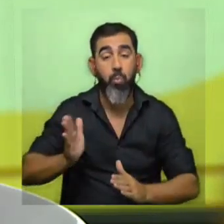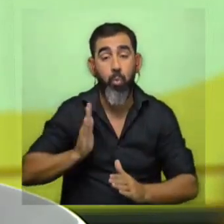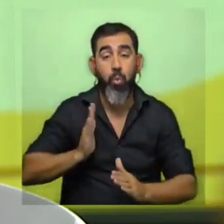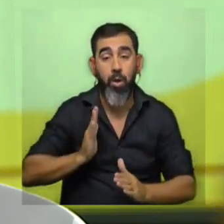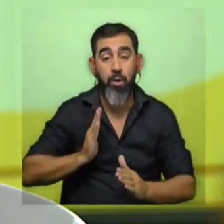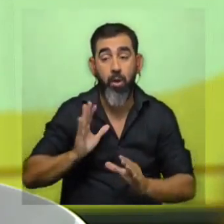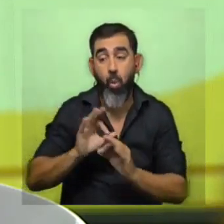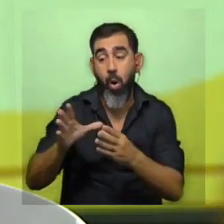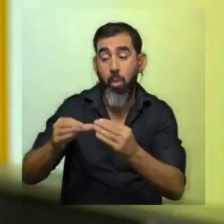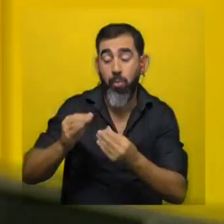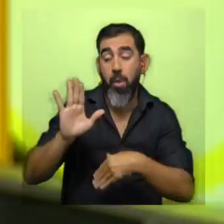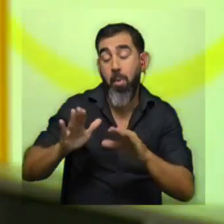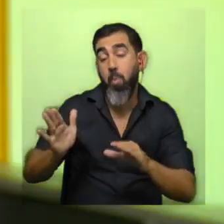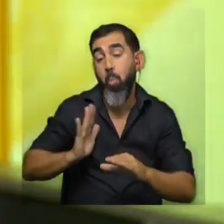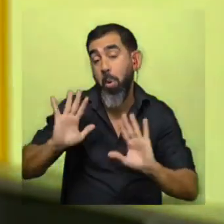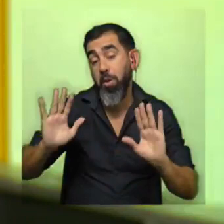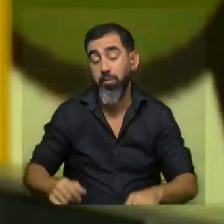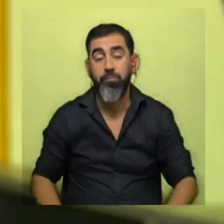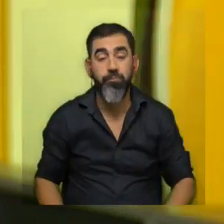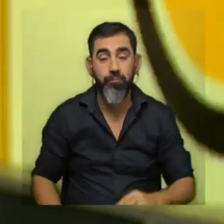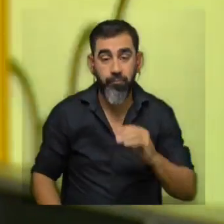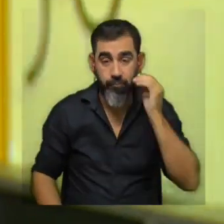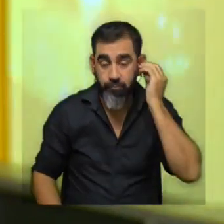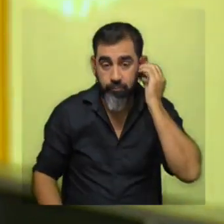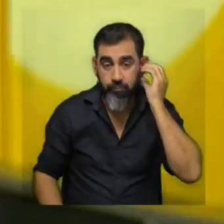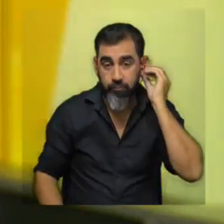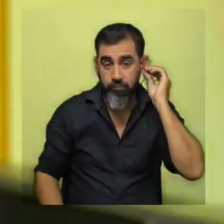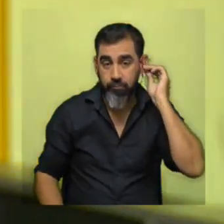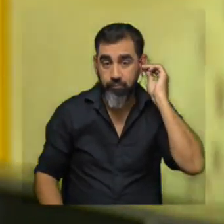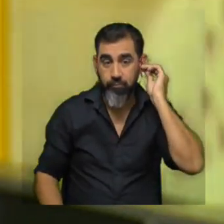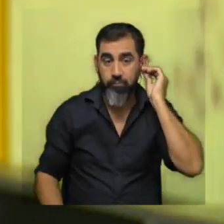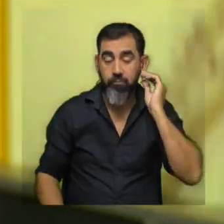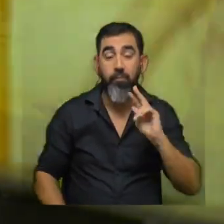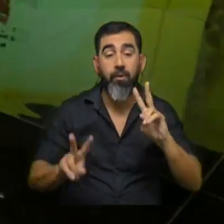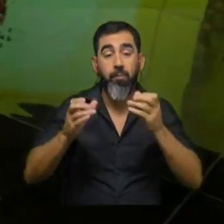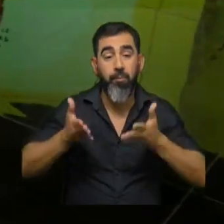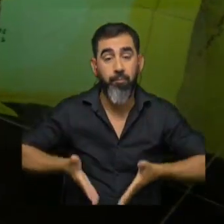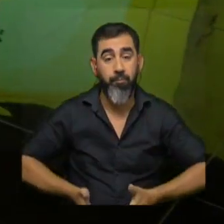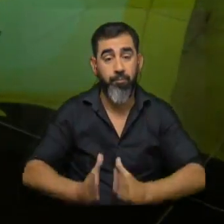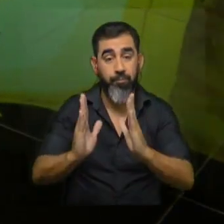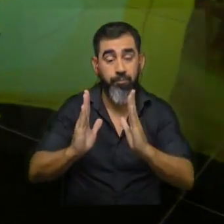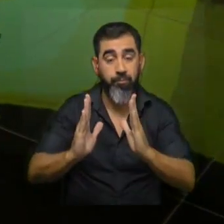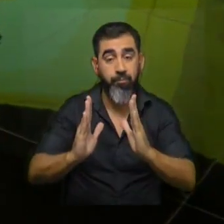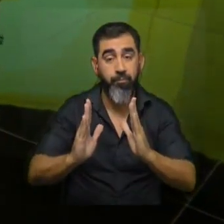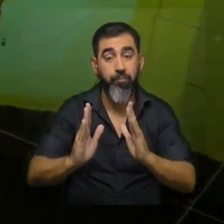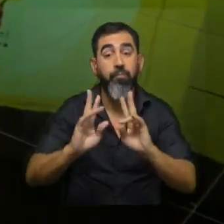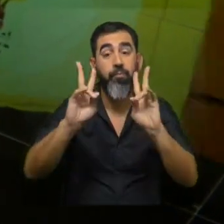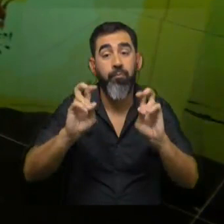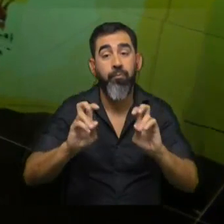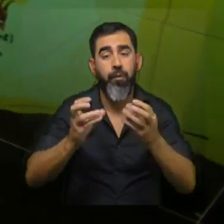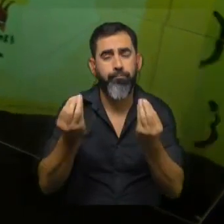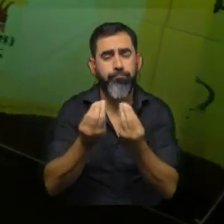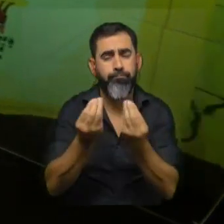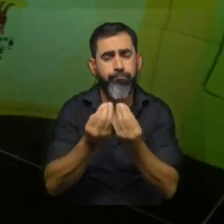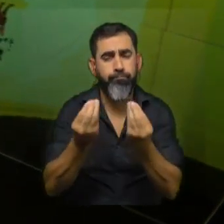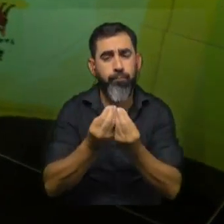haya más hembras está bien vemos la segunda placa y justamente hablamos de la natalidad y del tema de la superpoblación